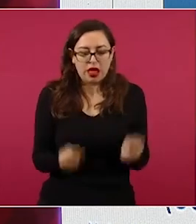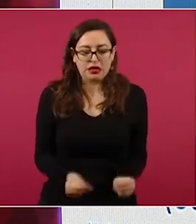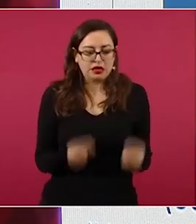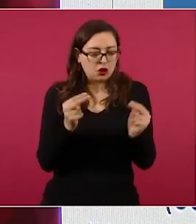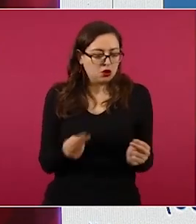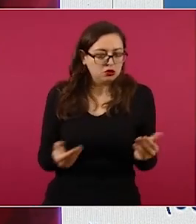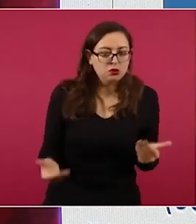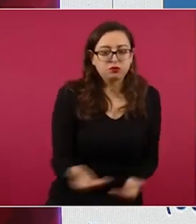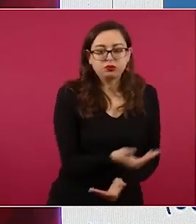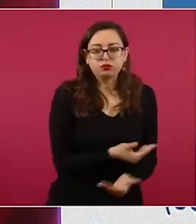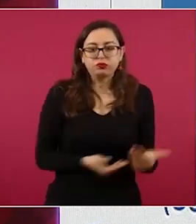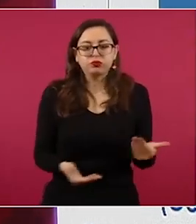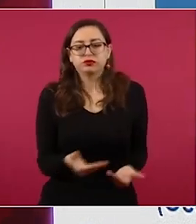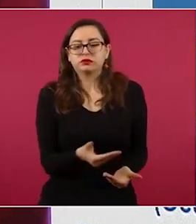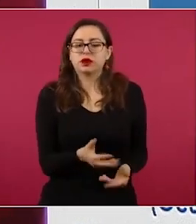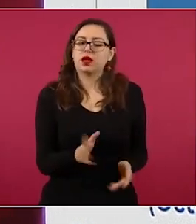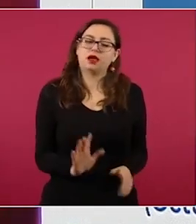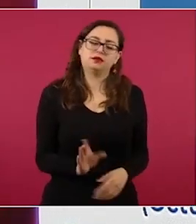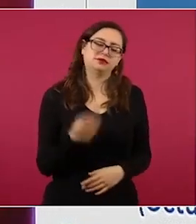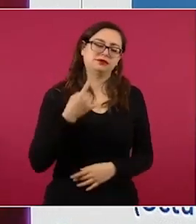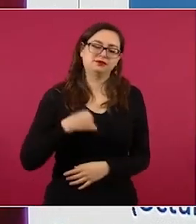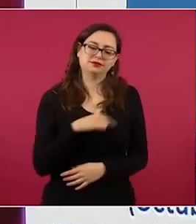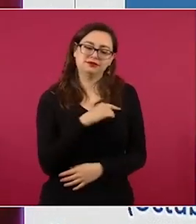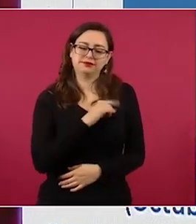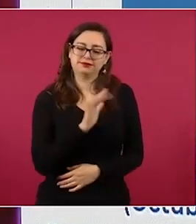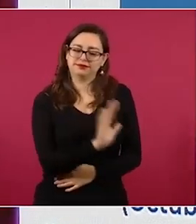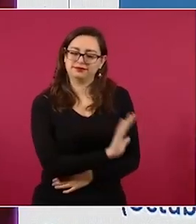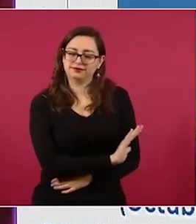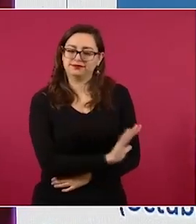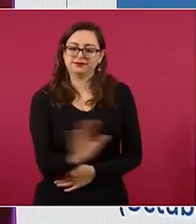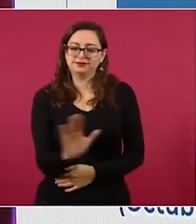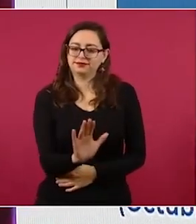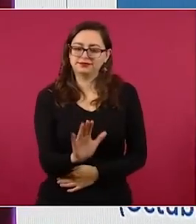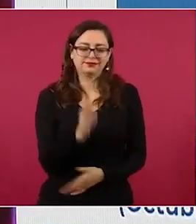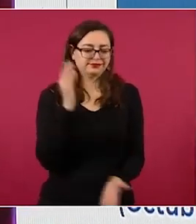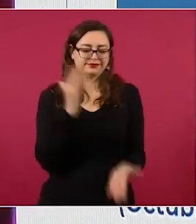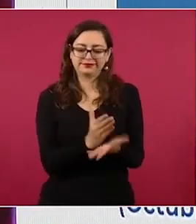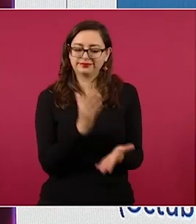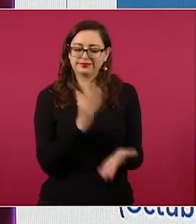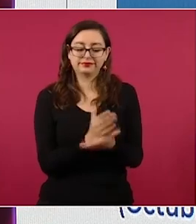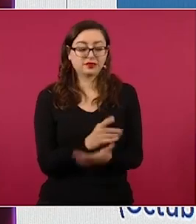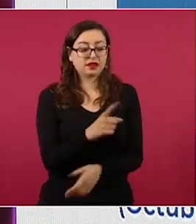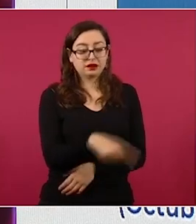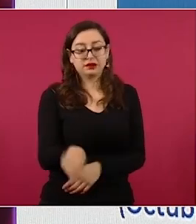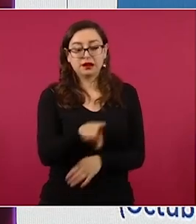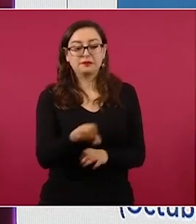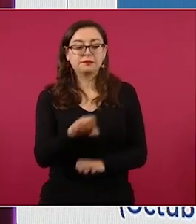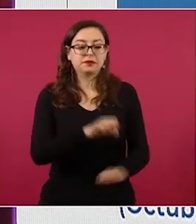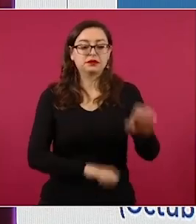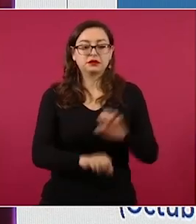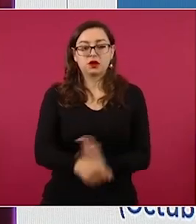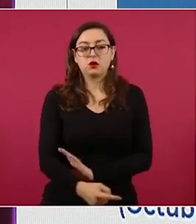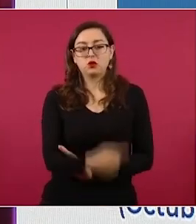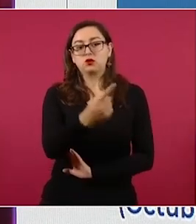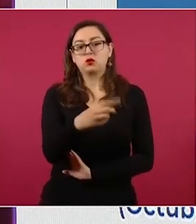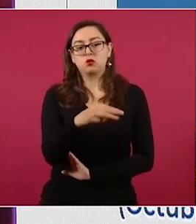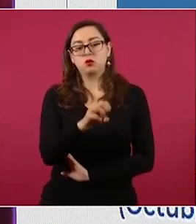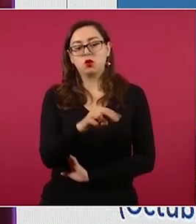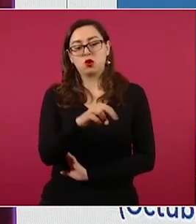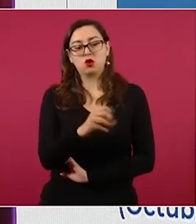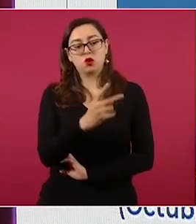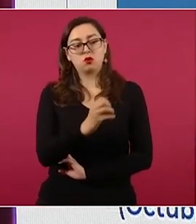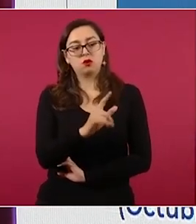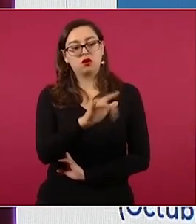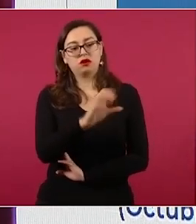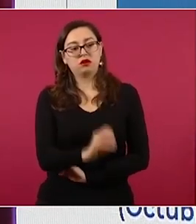ninguna empresa, ningún monopolio, nosotros protegemos a los